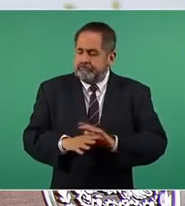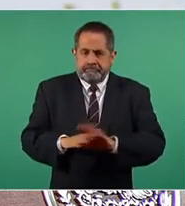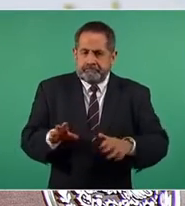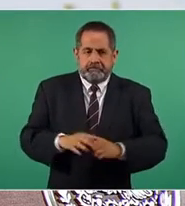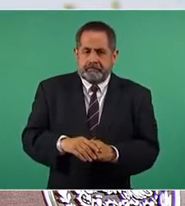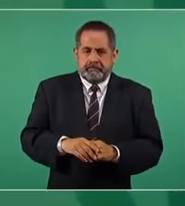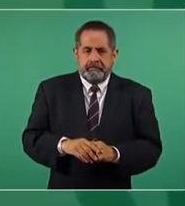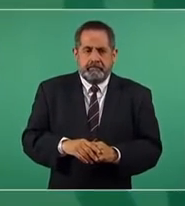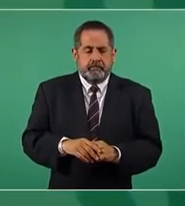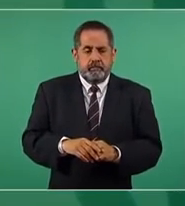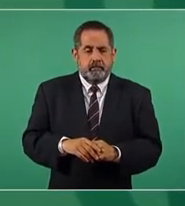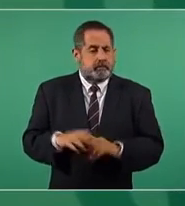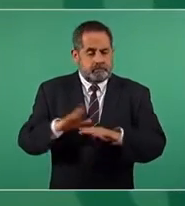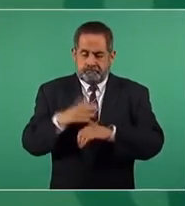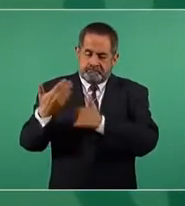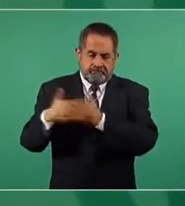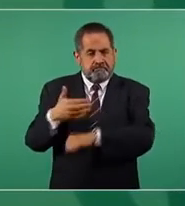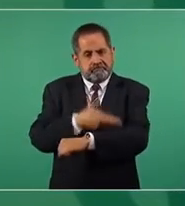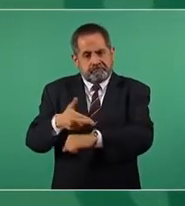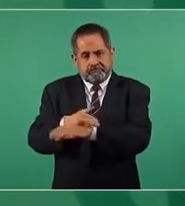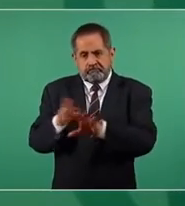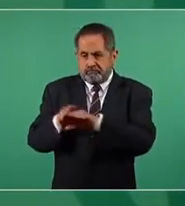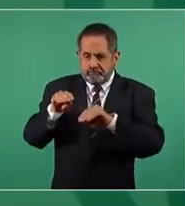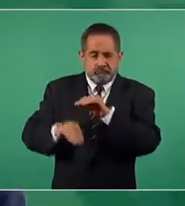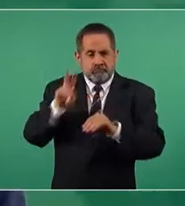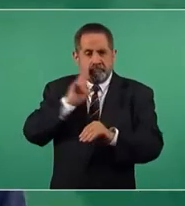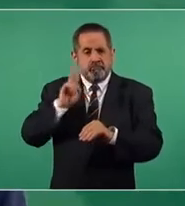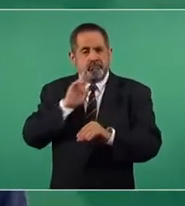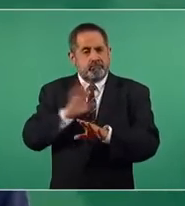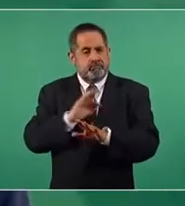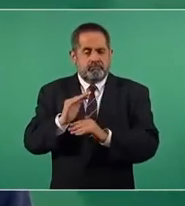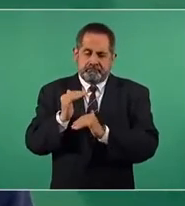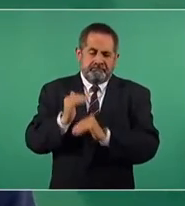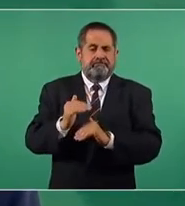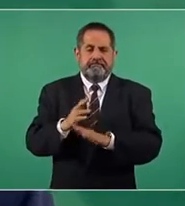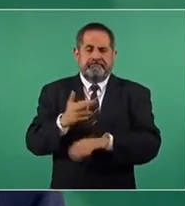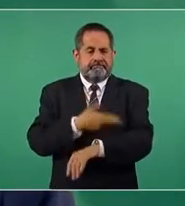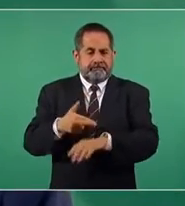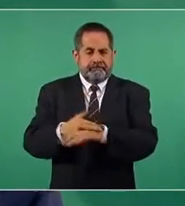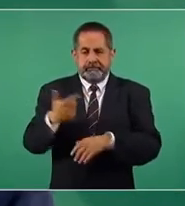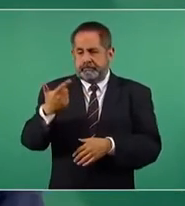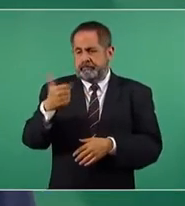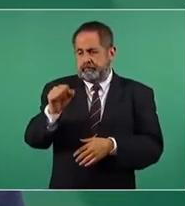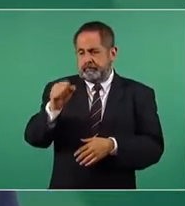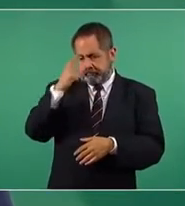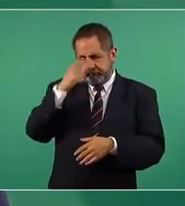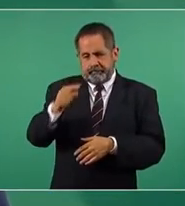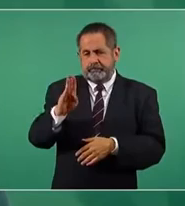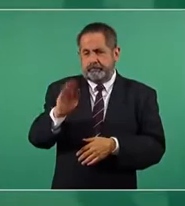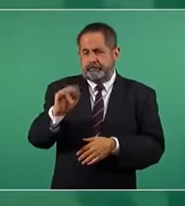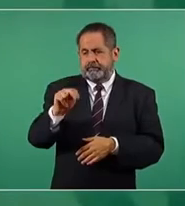Entonces, ya estamos tomando esta medida, es gas para el bienestar.